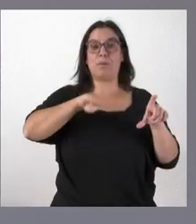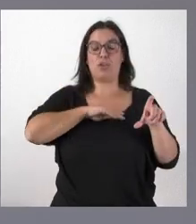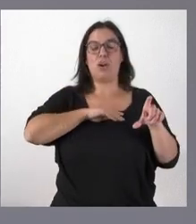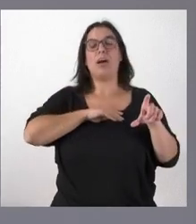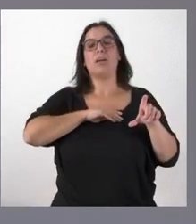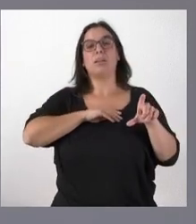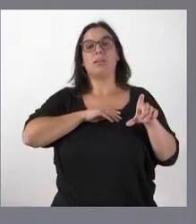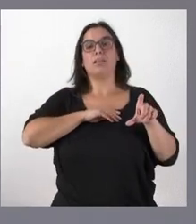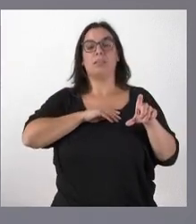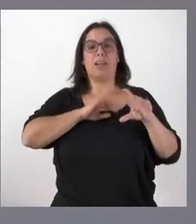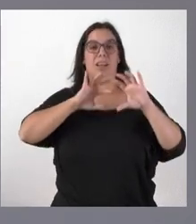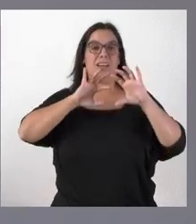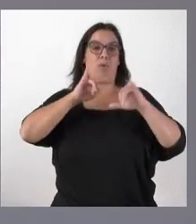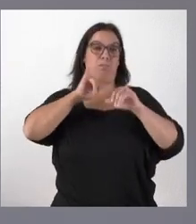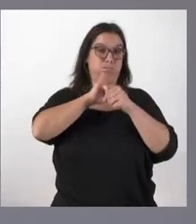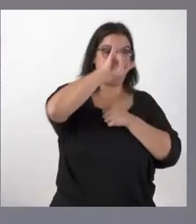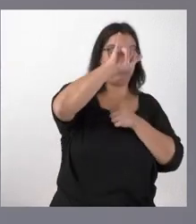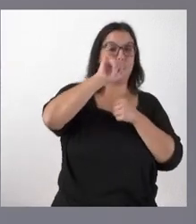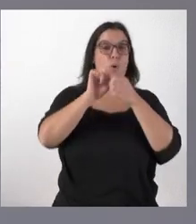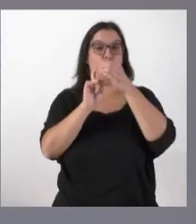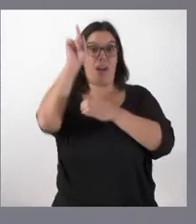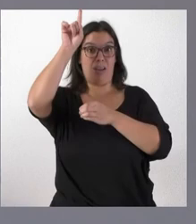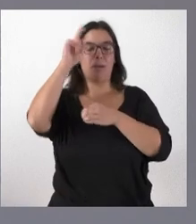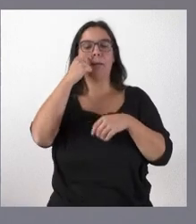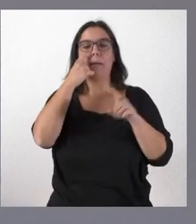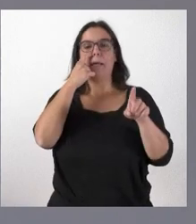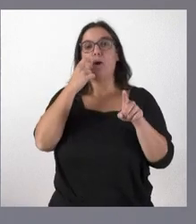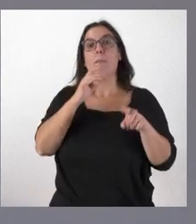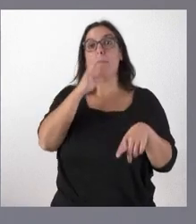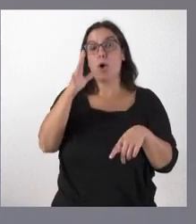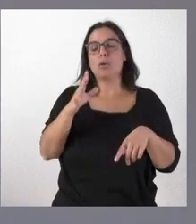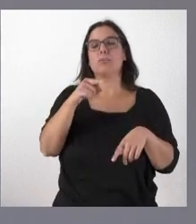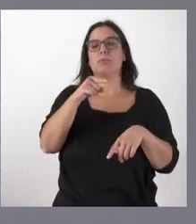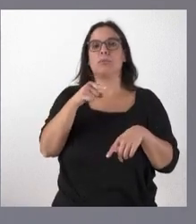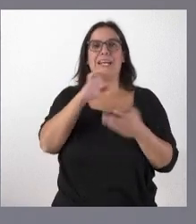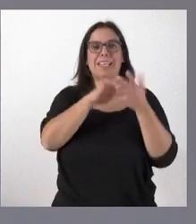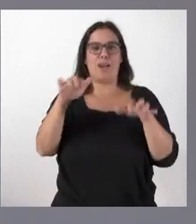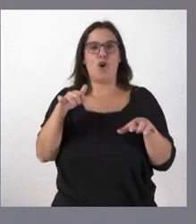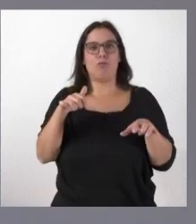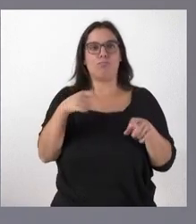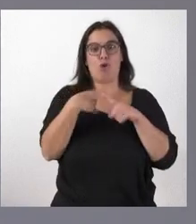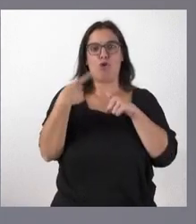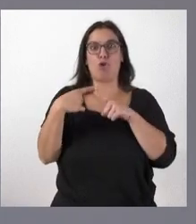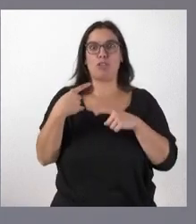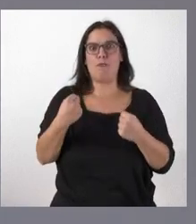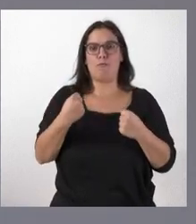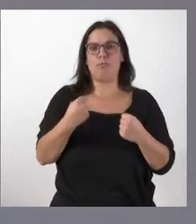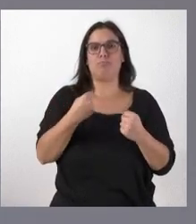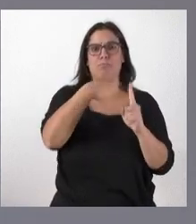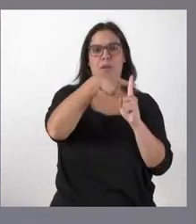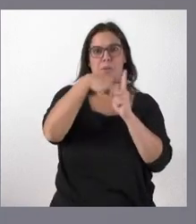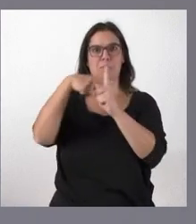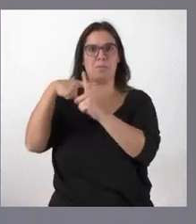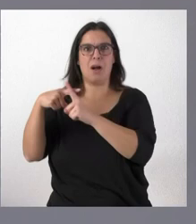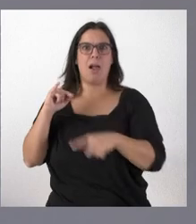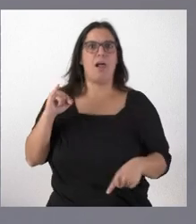aeroespacial se debe al conjunto de potencialidades de Castilla y León que lógicamente suman y fortalecen